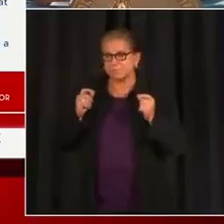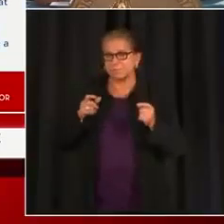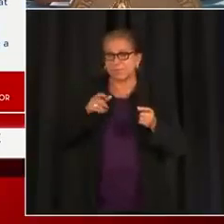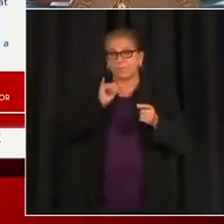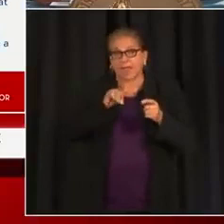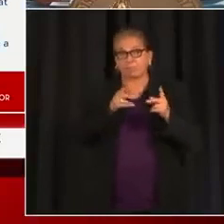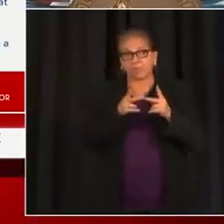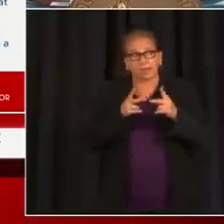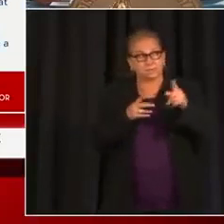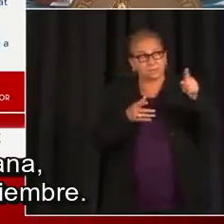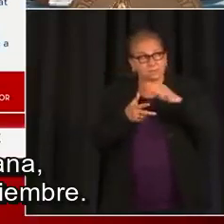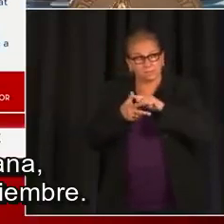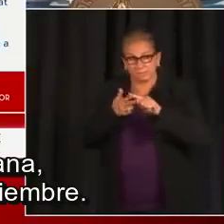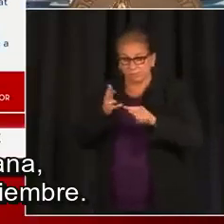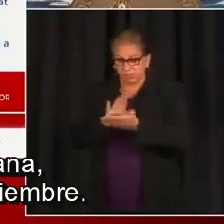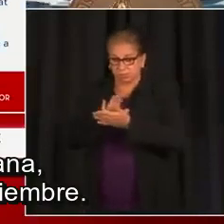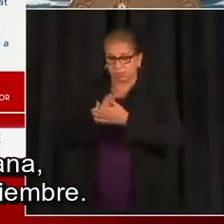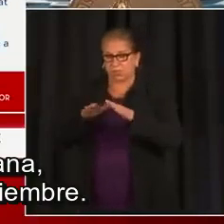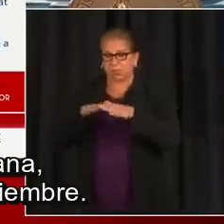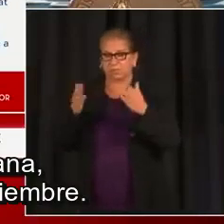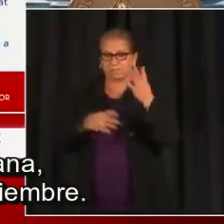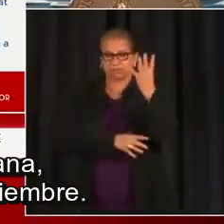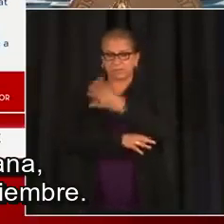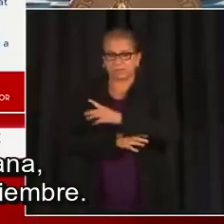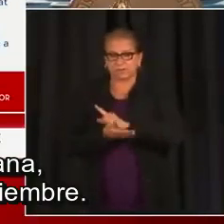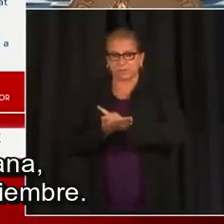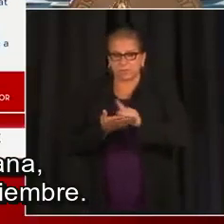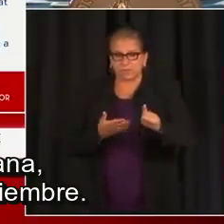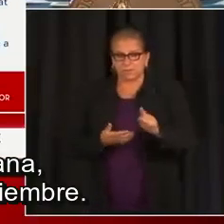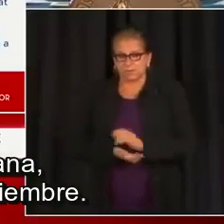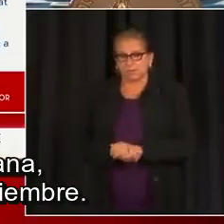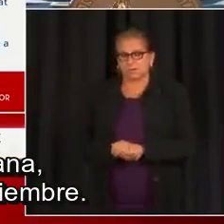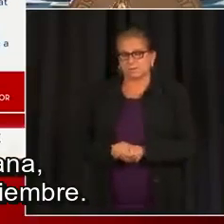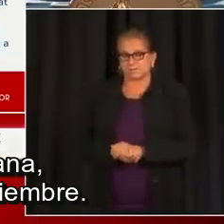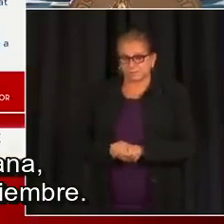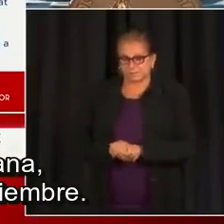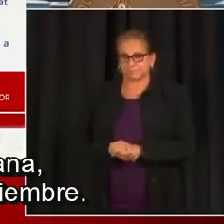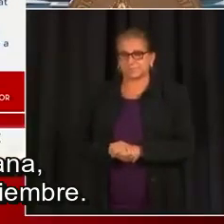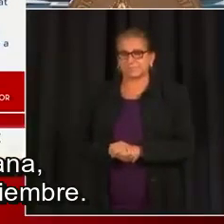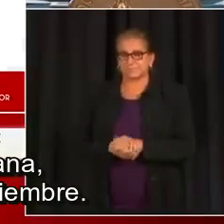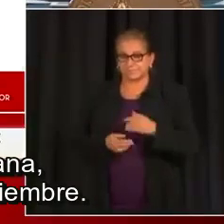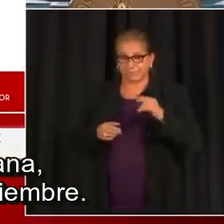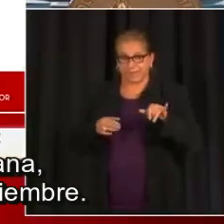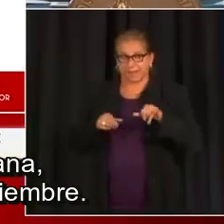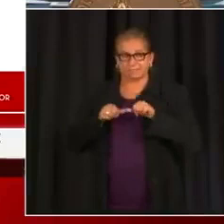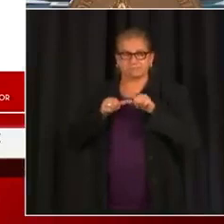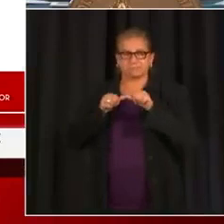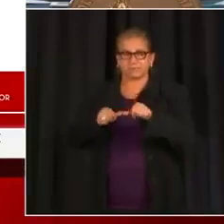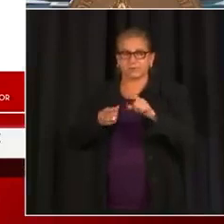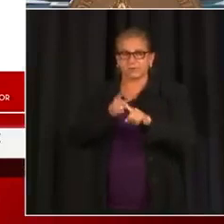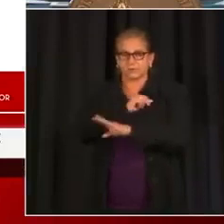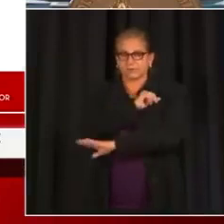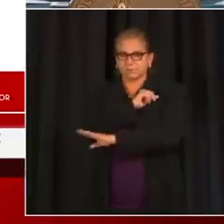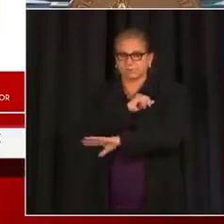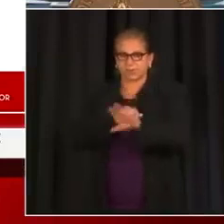Airpods. Y esto va a ser durante las cuatro semanas, desde el 7 de agosto hasta el 30 de septiembre.